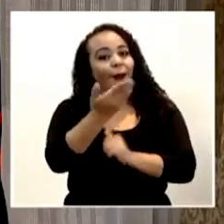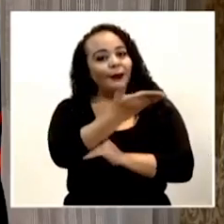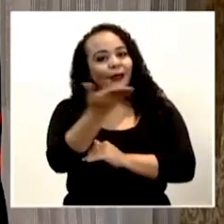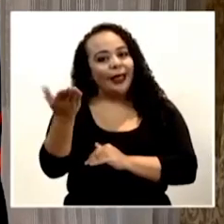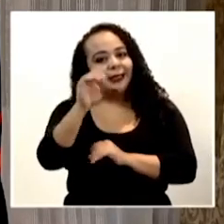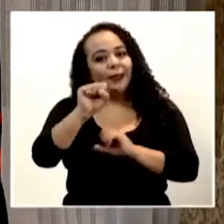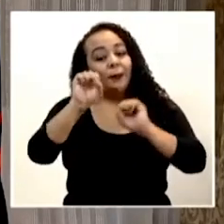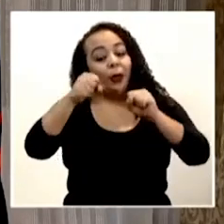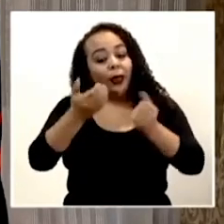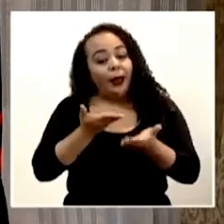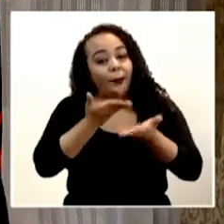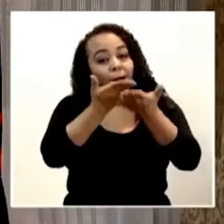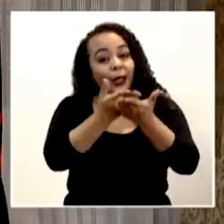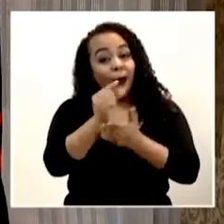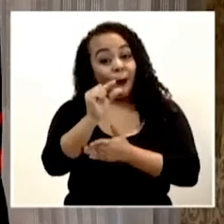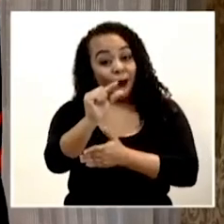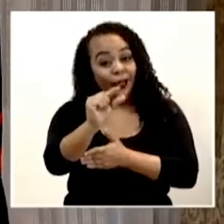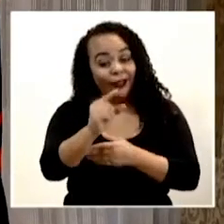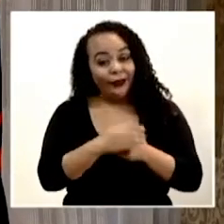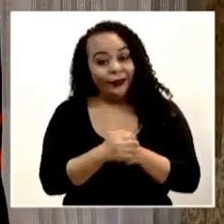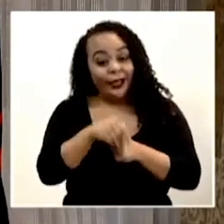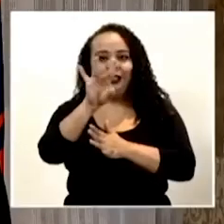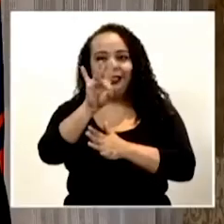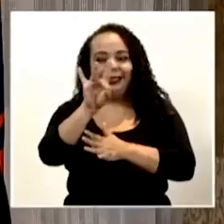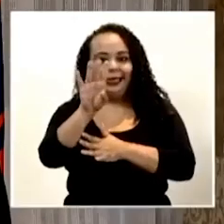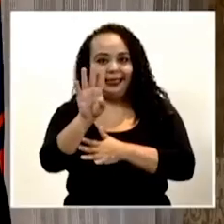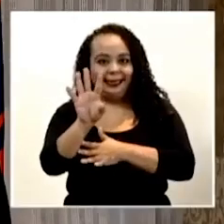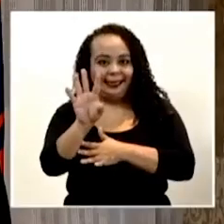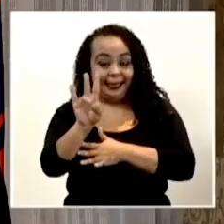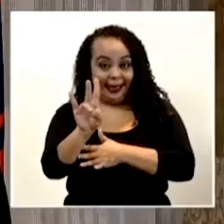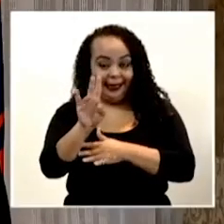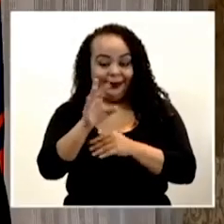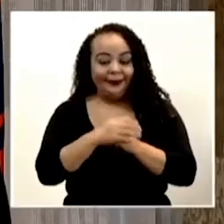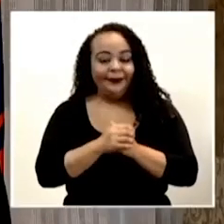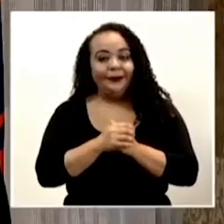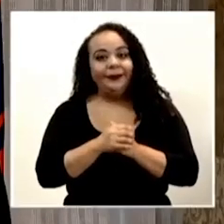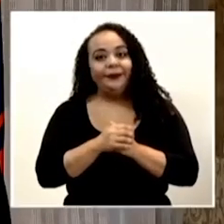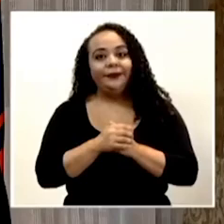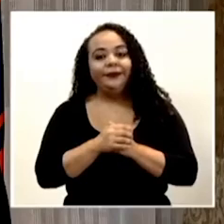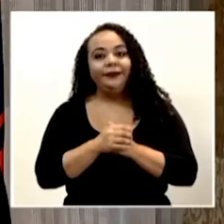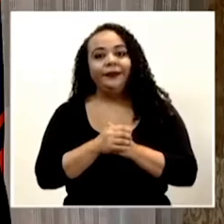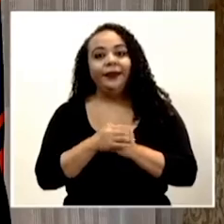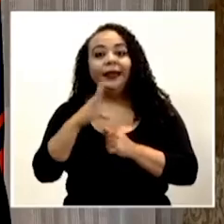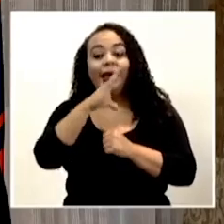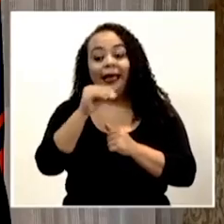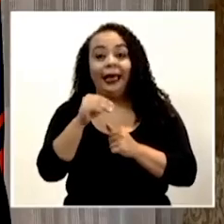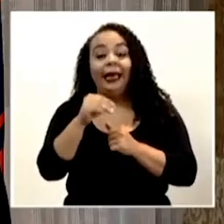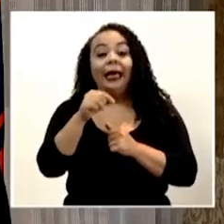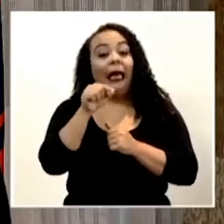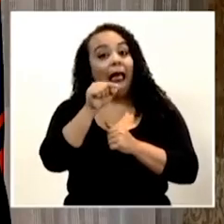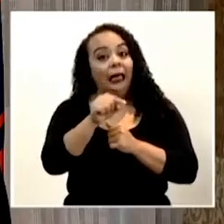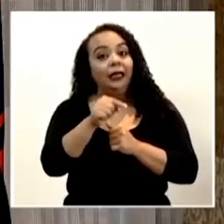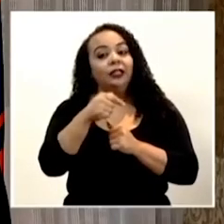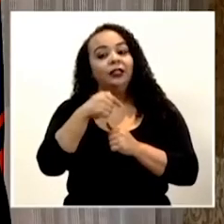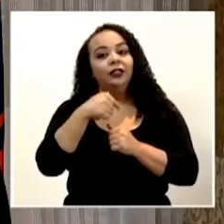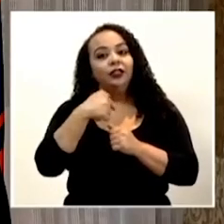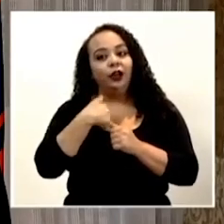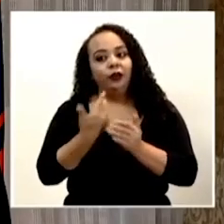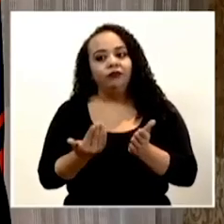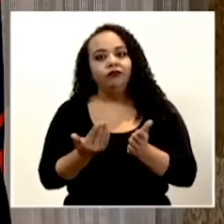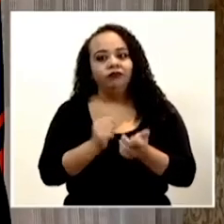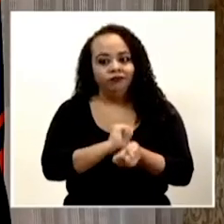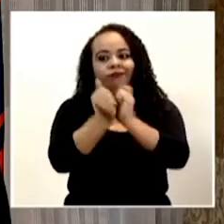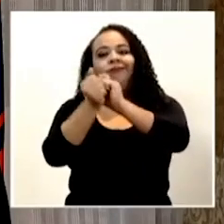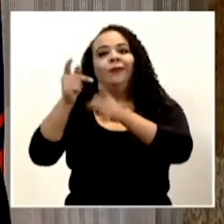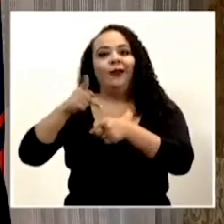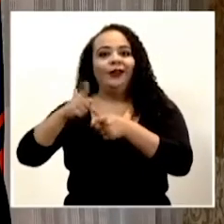poder aportar un poquito a esta gran causa. Y de ahí, pues, me volví profesional.